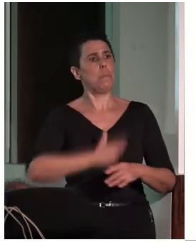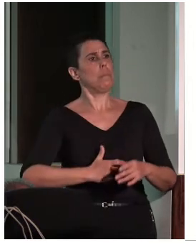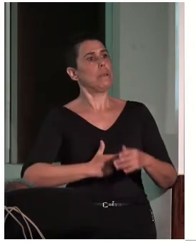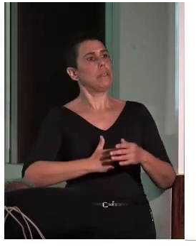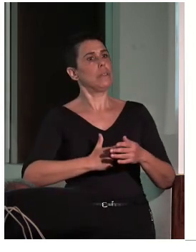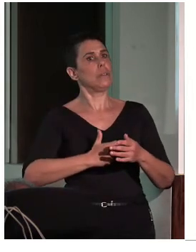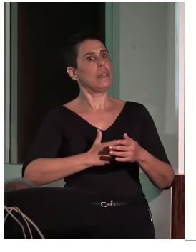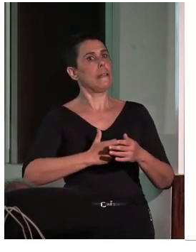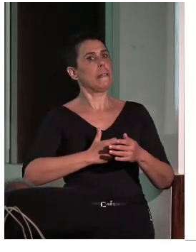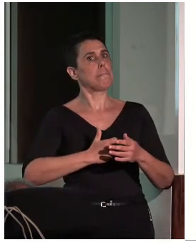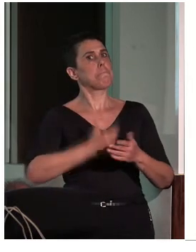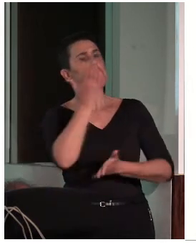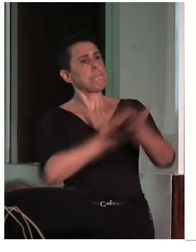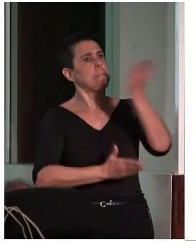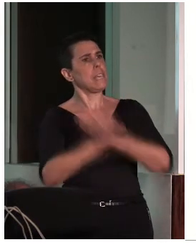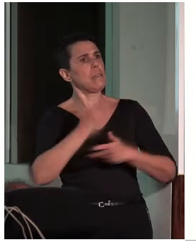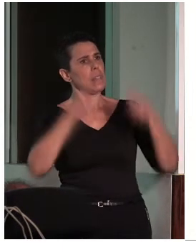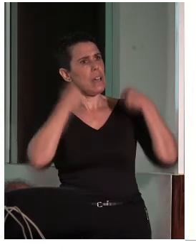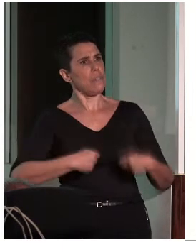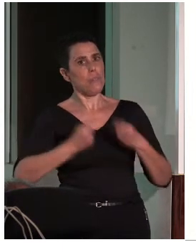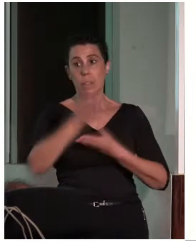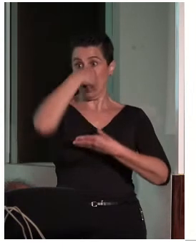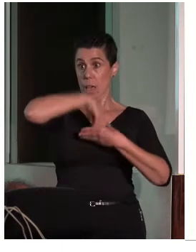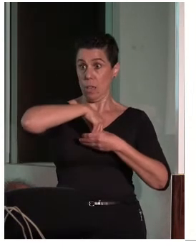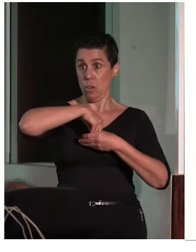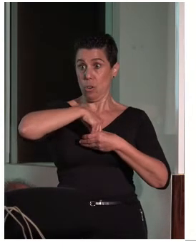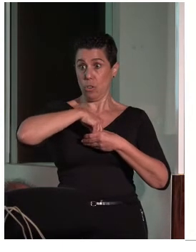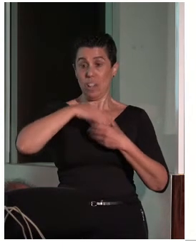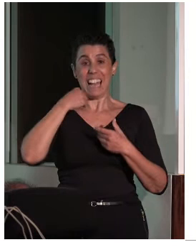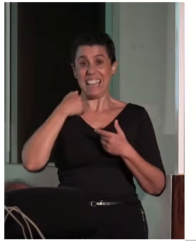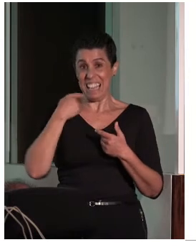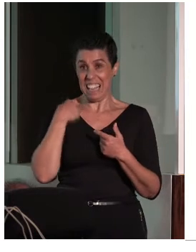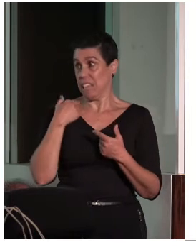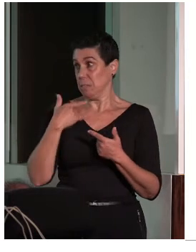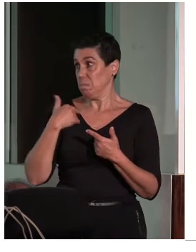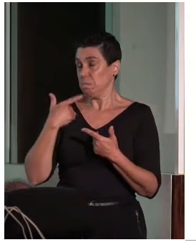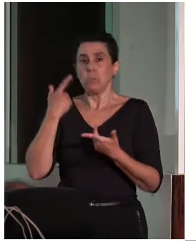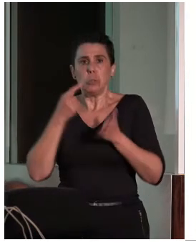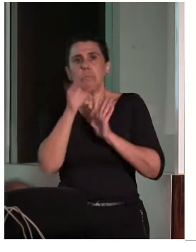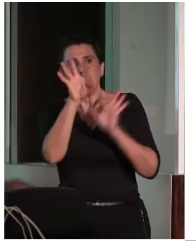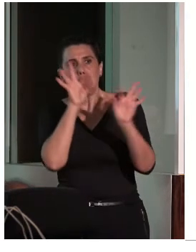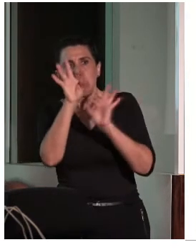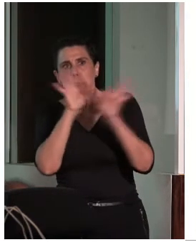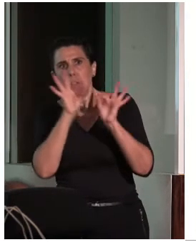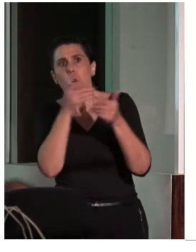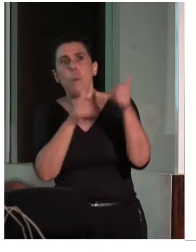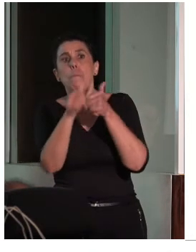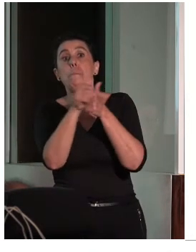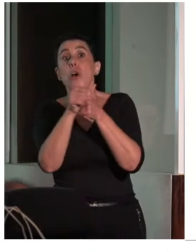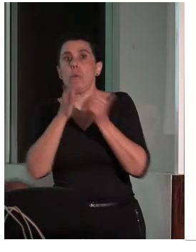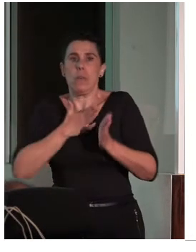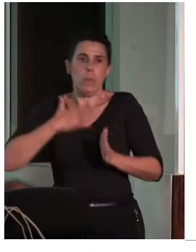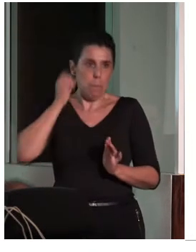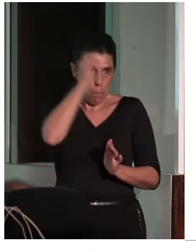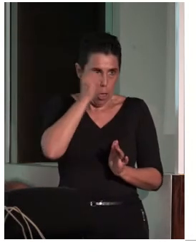física y orgánica, yo he establecido, según los criterios de ALCO, quizás las prioridades, según mi percepción.